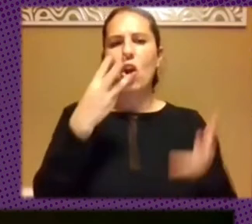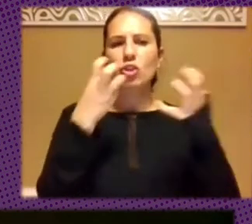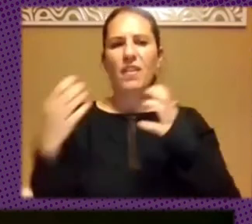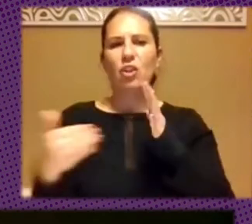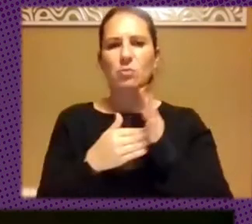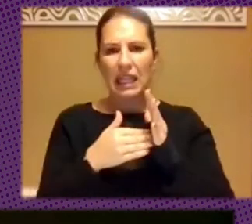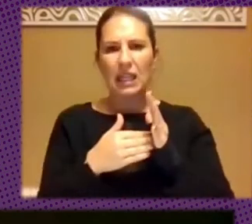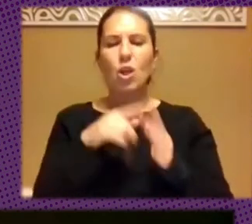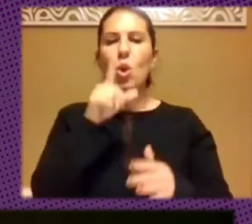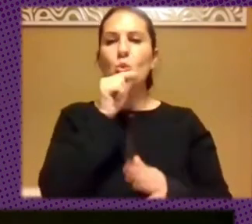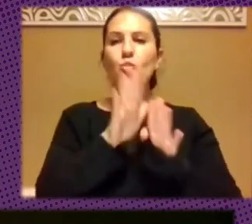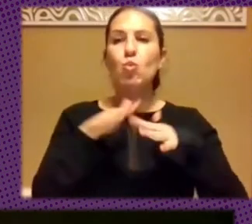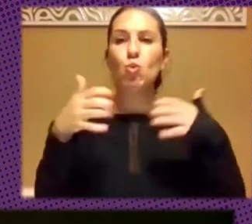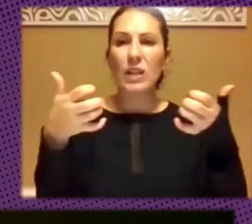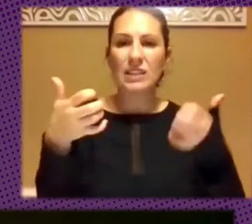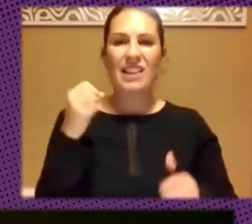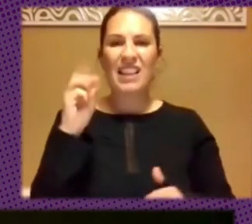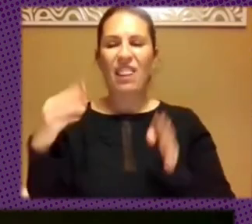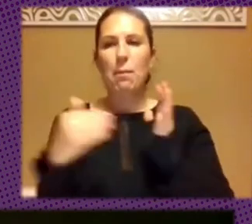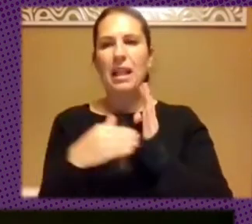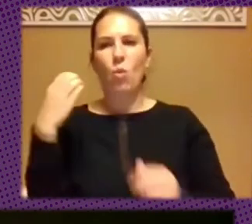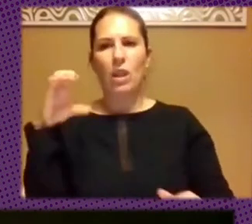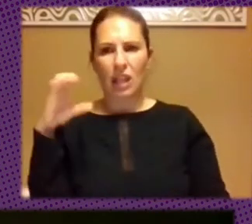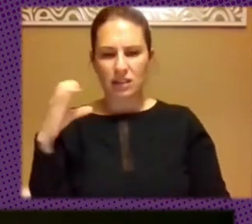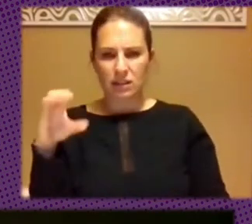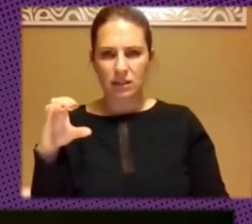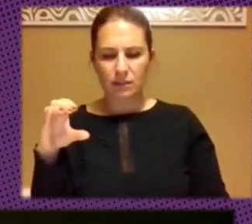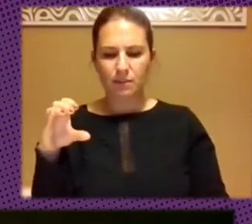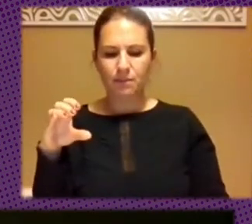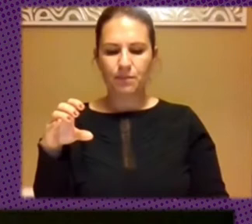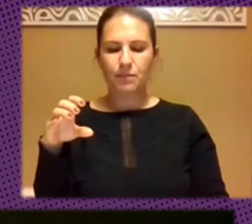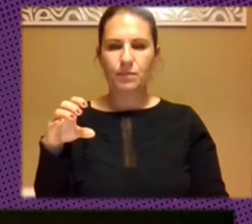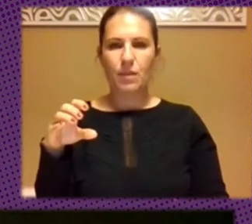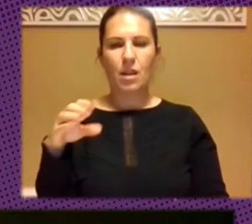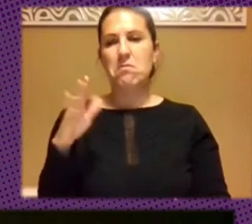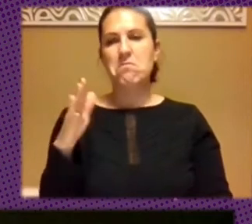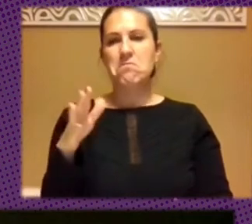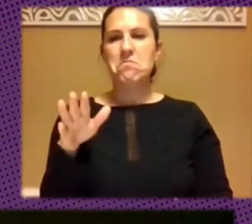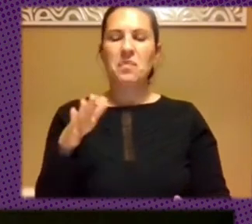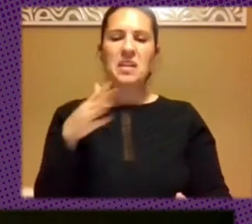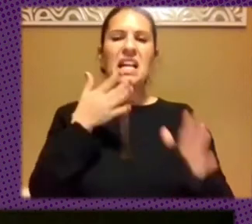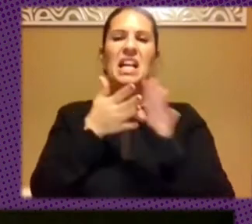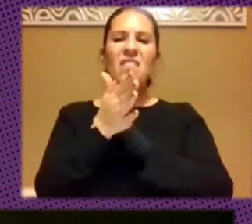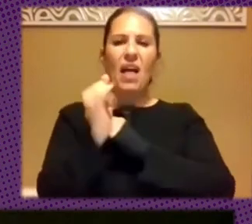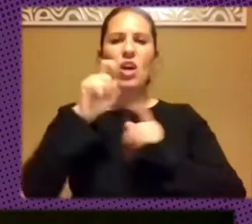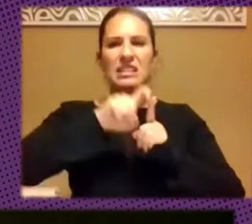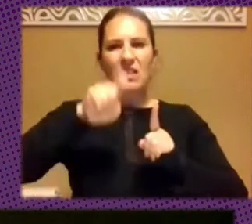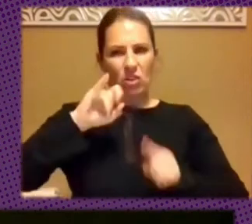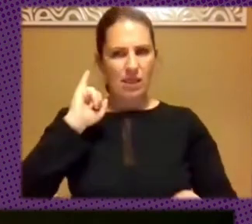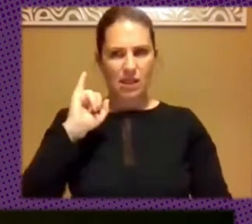tweets con trece mil cuentas. Que, de todos modos, tienen algún significado estatísticos